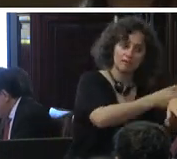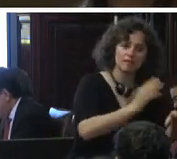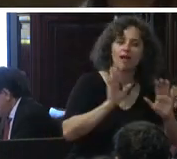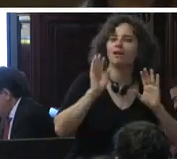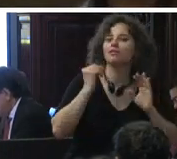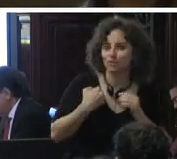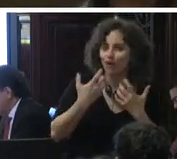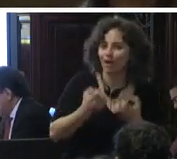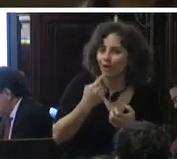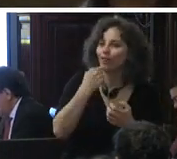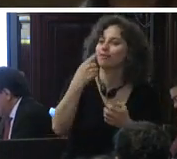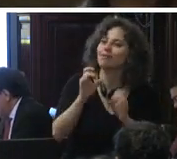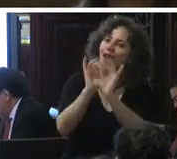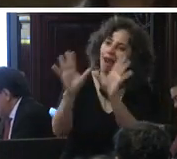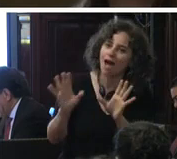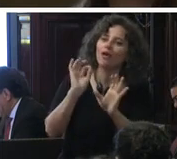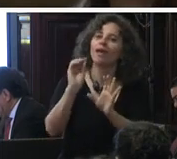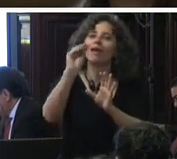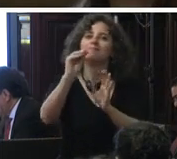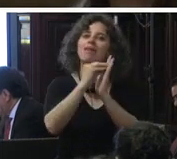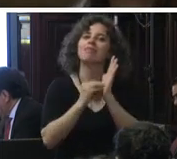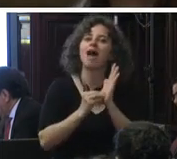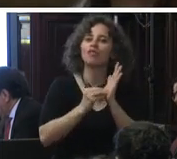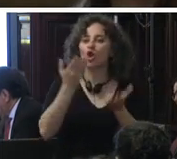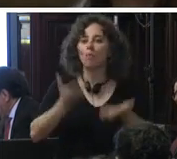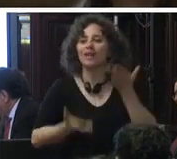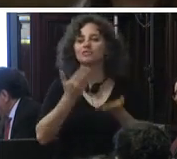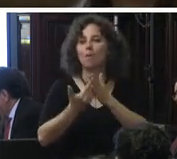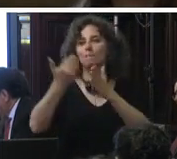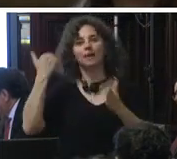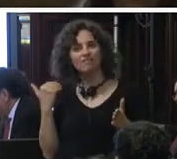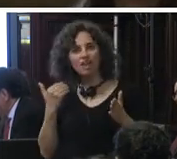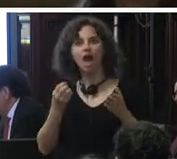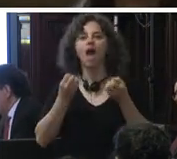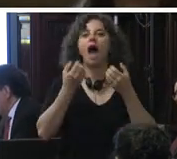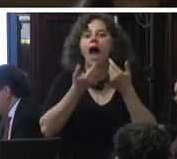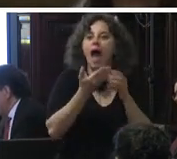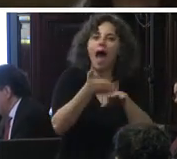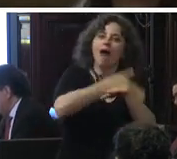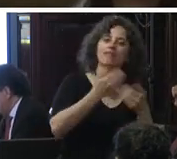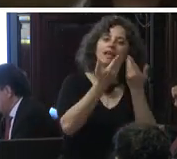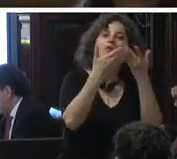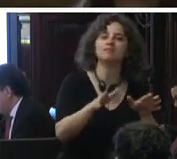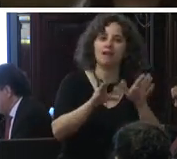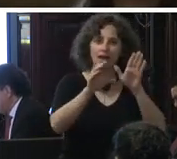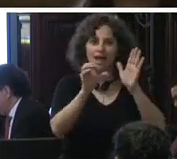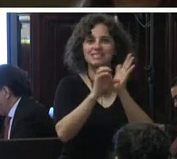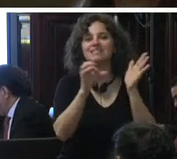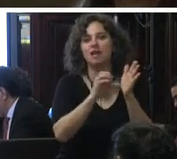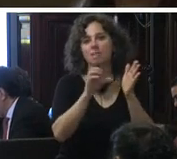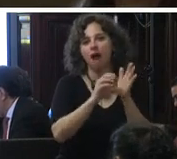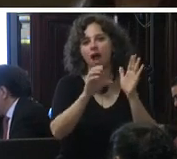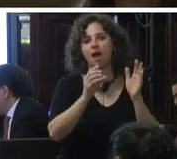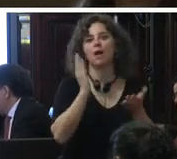aclarar que dicho dato corresponde a la comparación previa a la implementación del sistema acusatorio habremos de revisar las